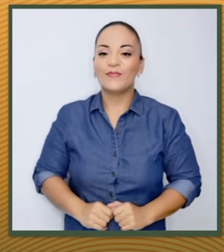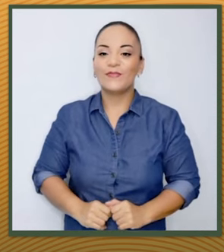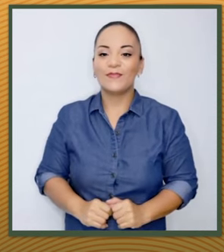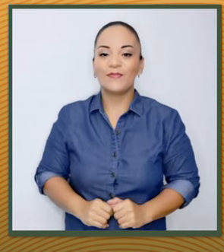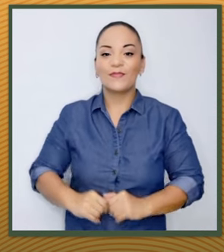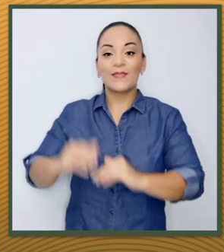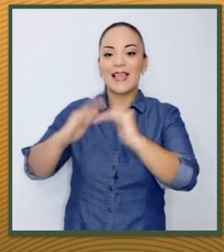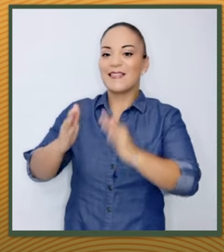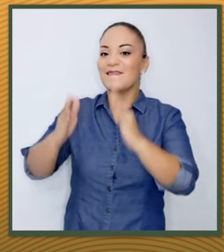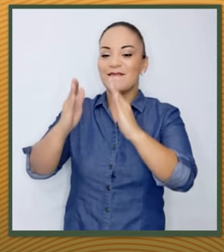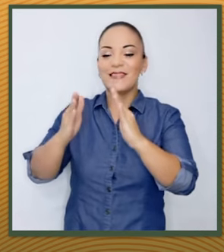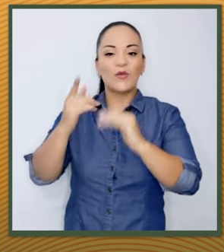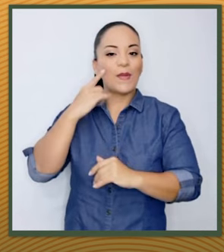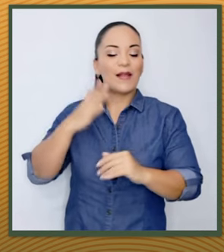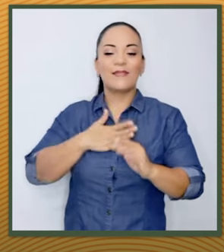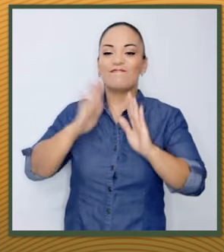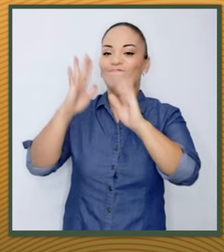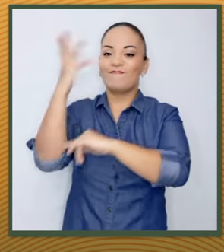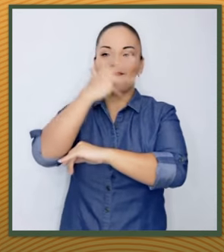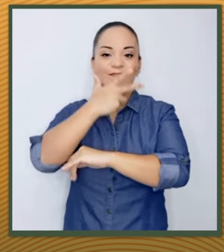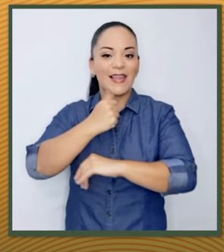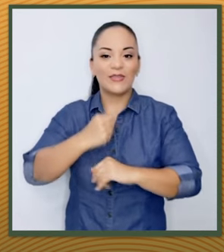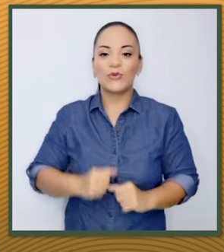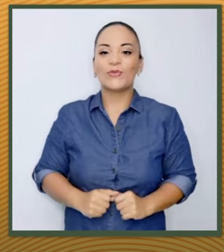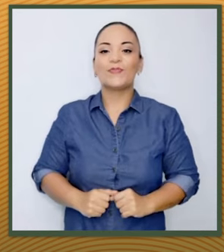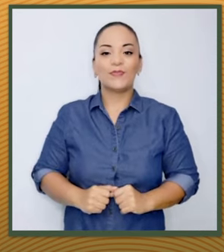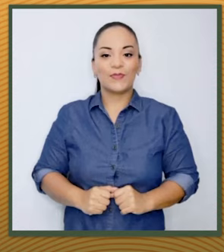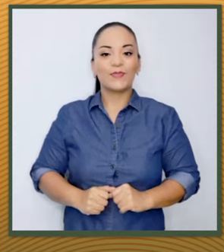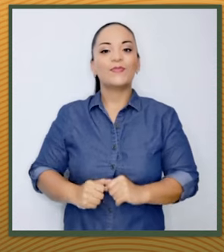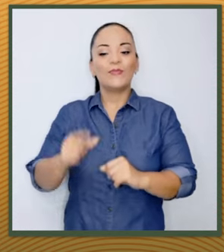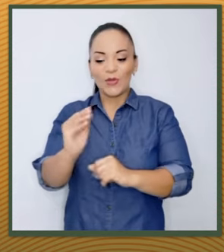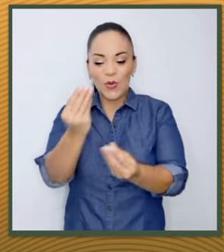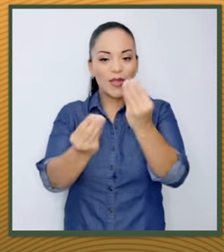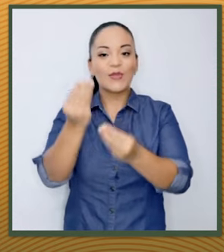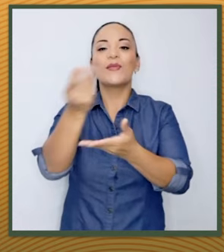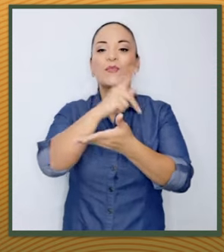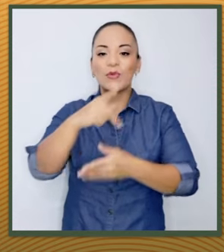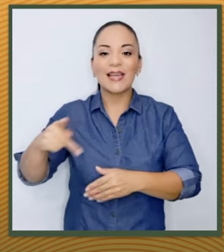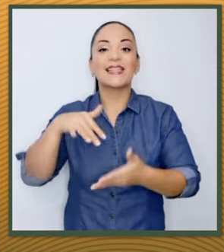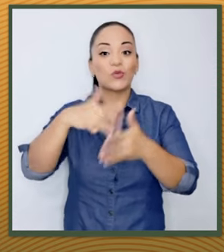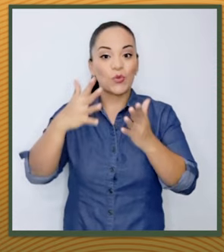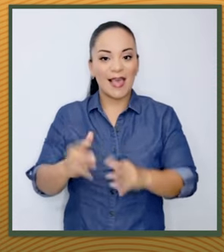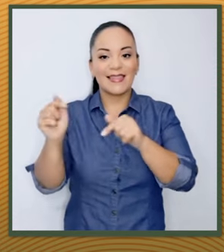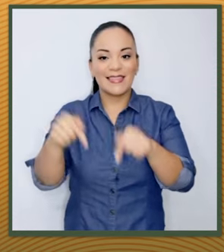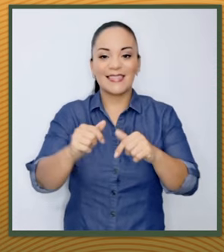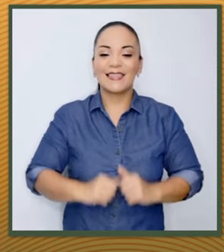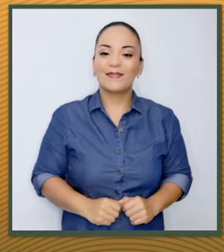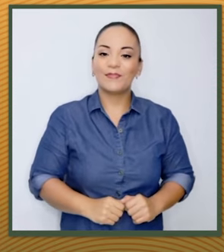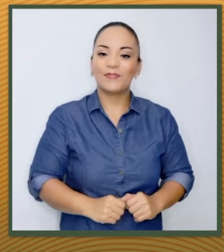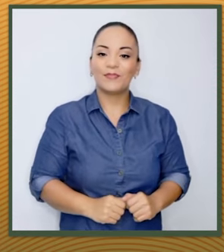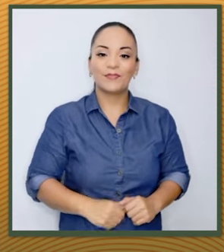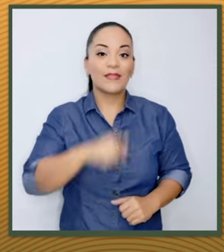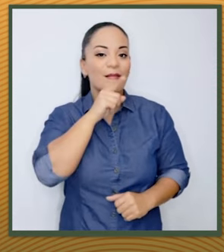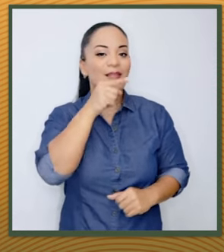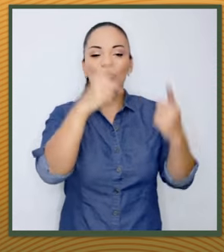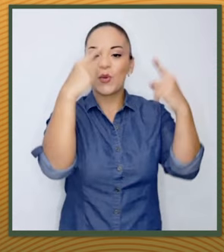Este edificio me parece espectacular, muy lindo para lo que es la juventud de Punta Arenas y los estudiantes que aquí al ver. Este edificio